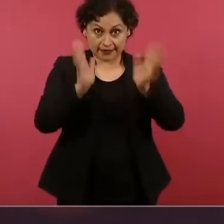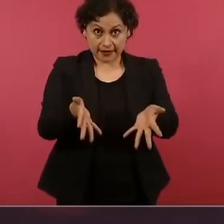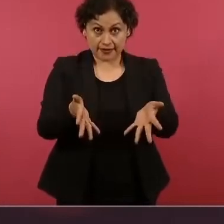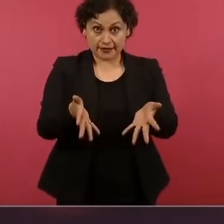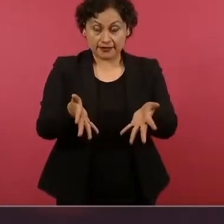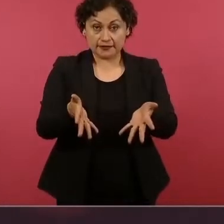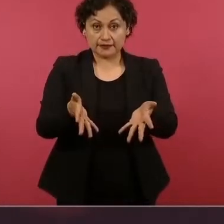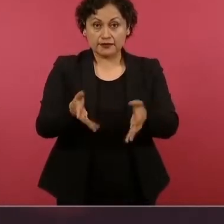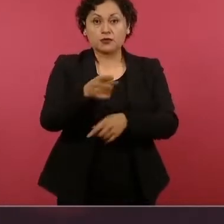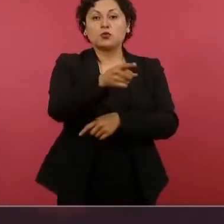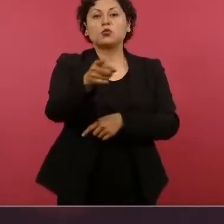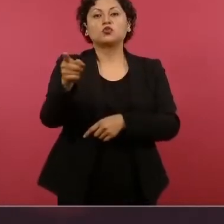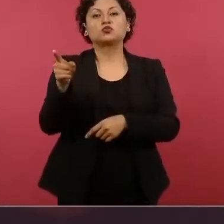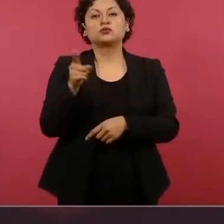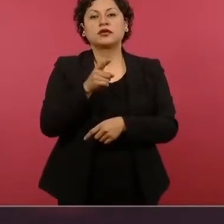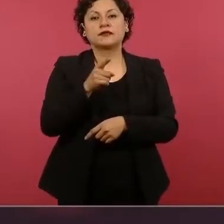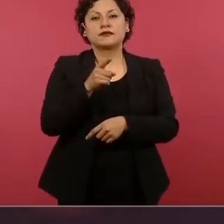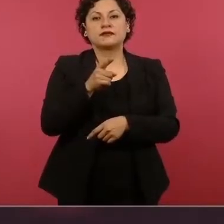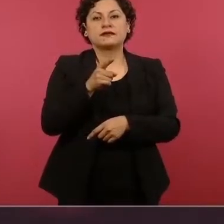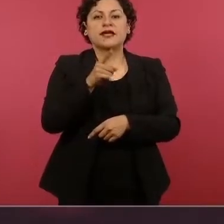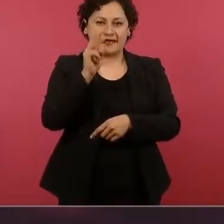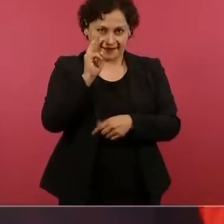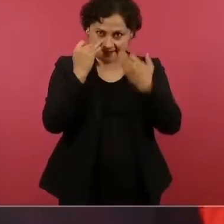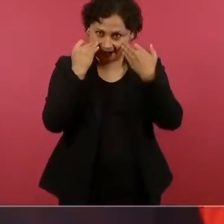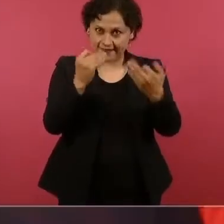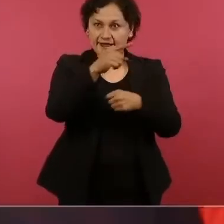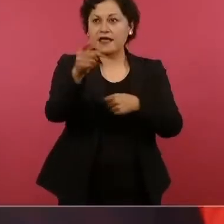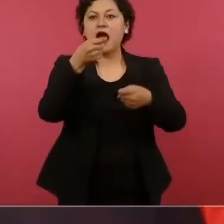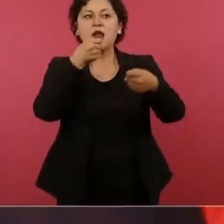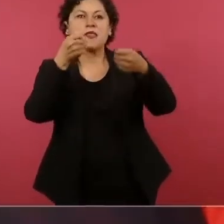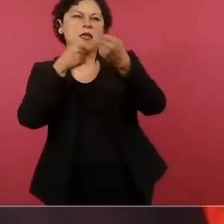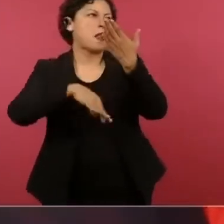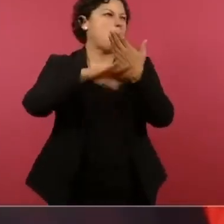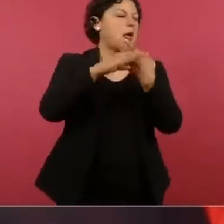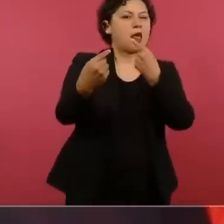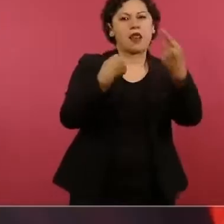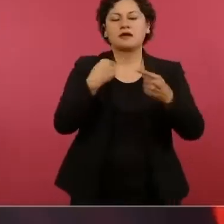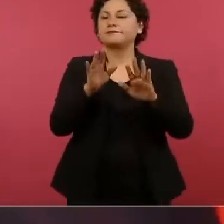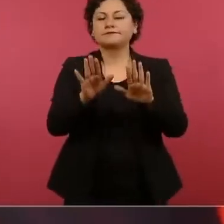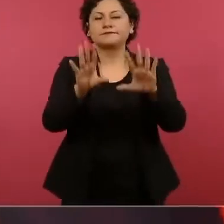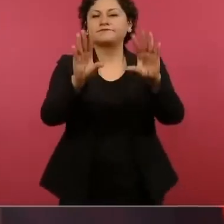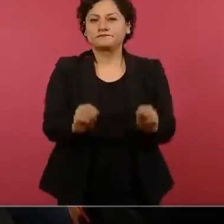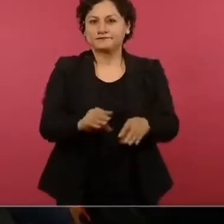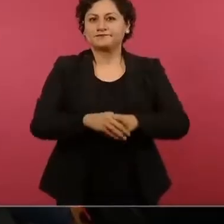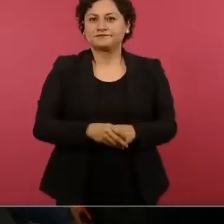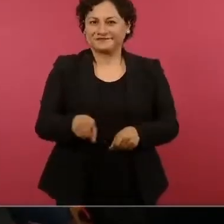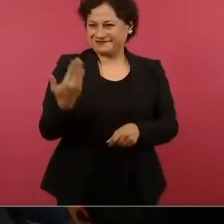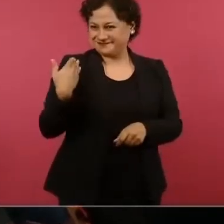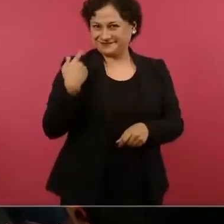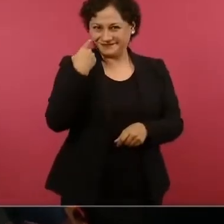escuchar así a López Obriga y a Ciro y a Loret, así como los acabamos de ver ahora. ¿Por qué no los pones otra vez